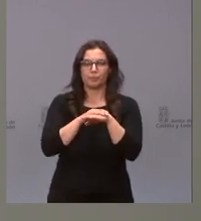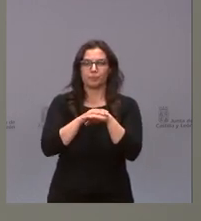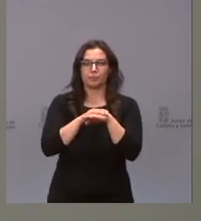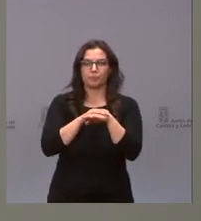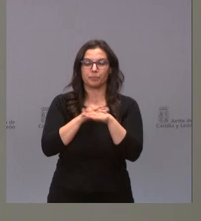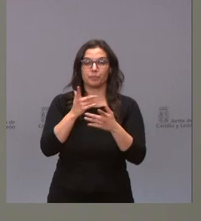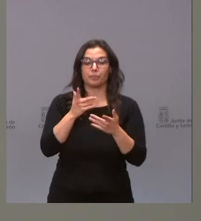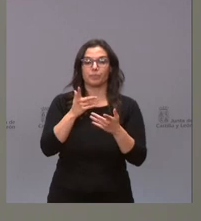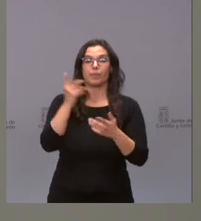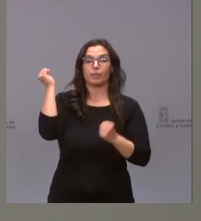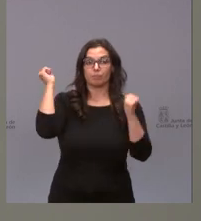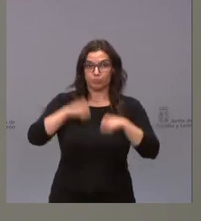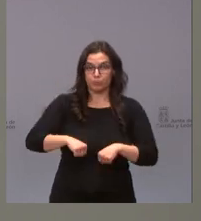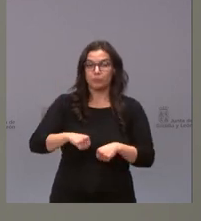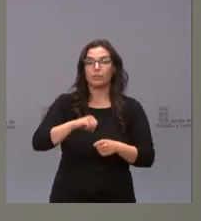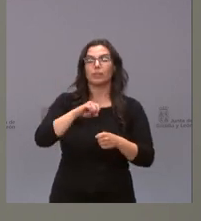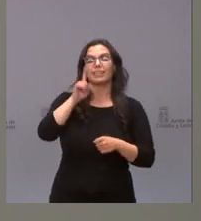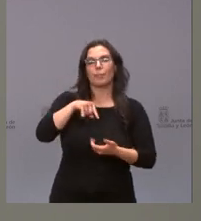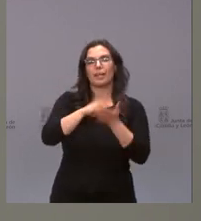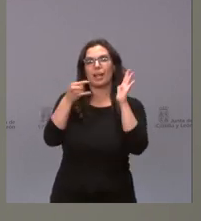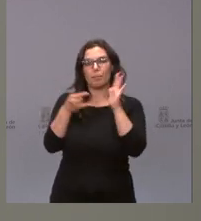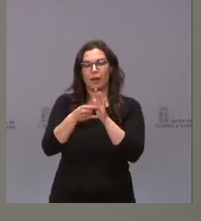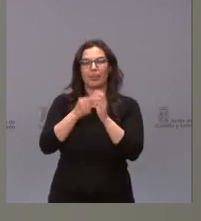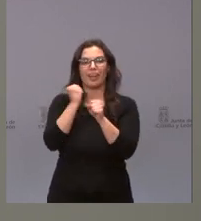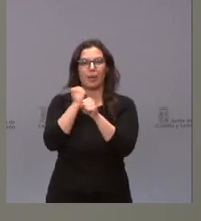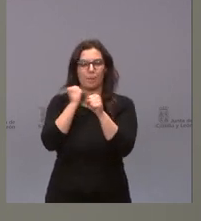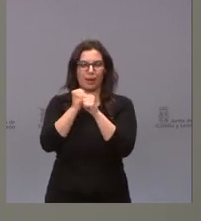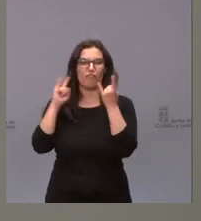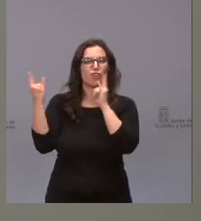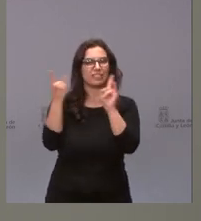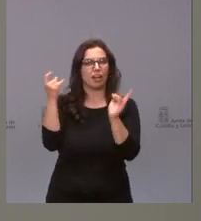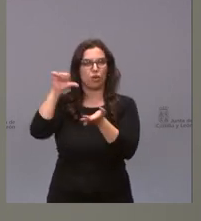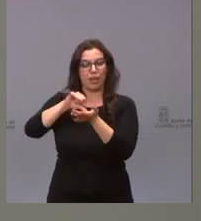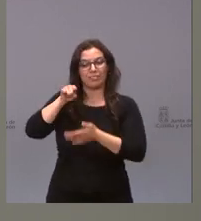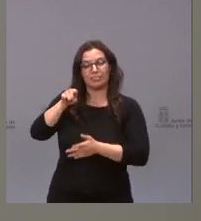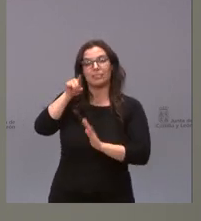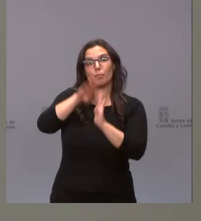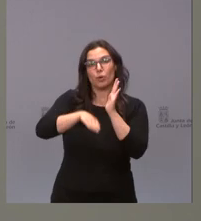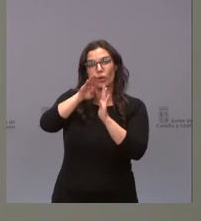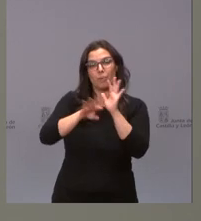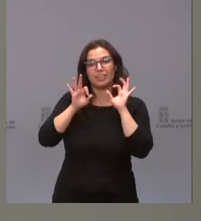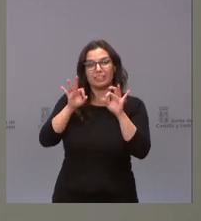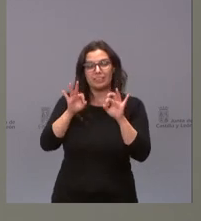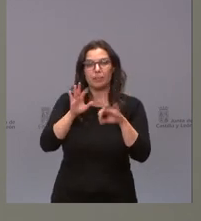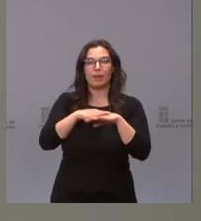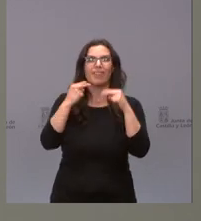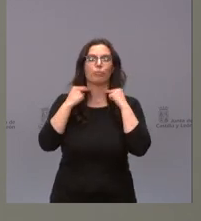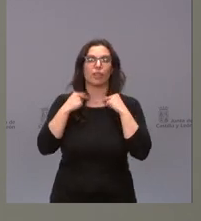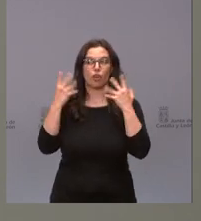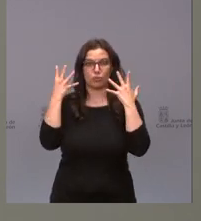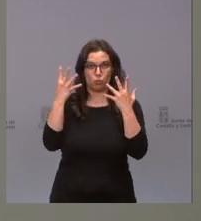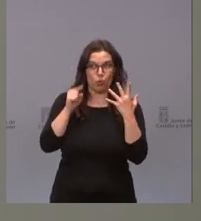empleo, el MET, que es el Plan de Empleo Forestal Local. Se trata de un programa que está dirigido a las nueve diputaciones